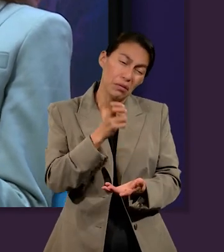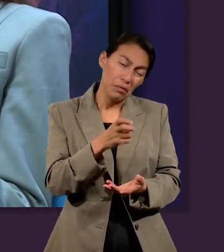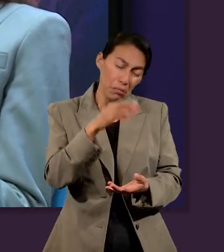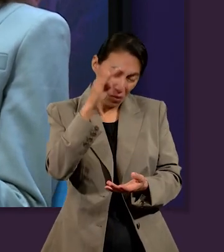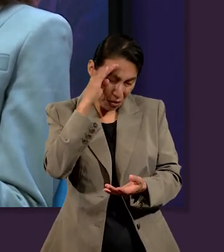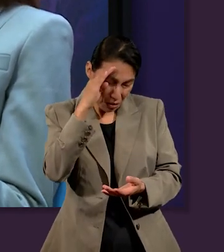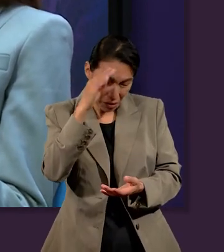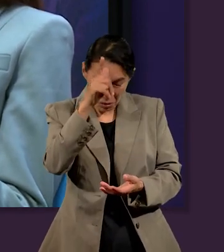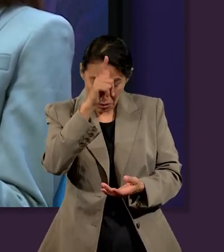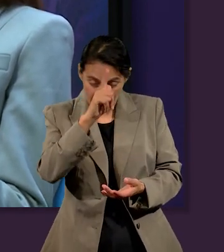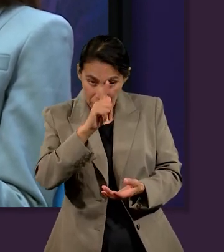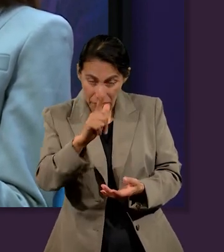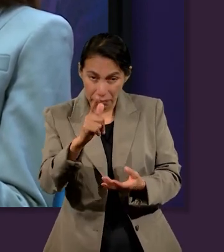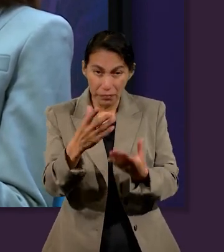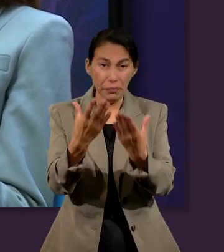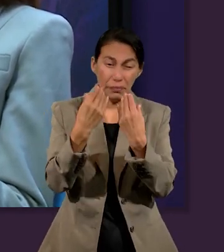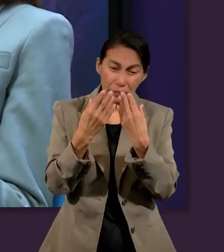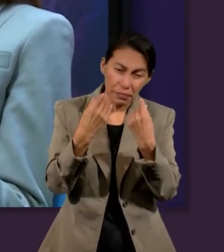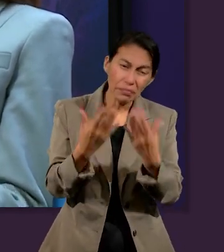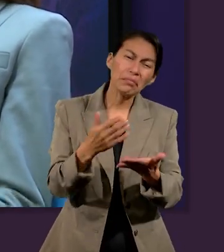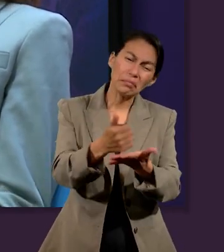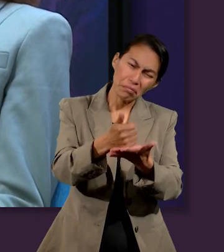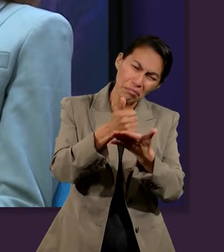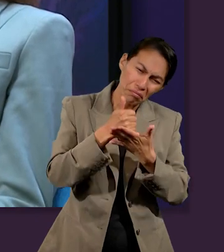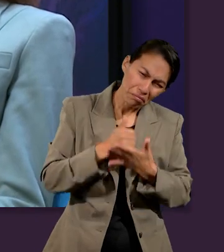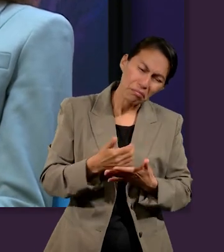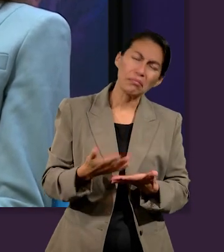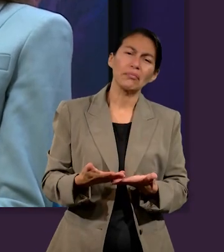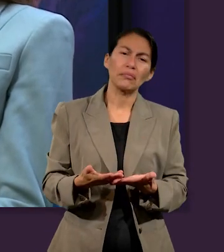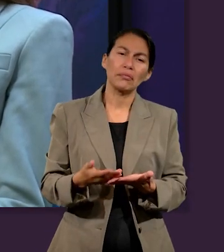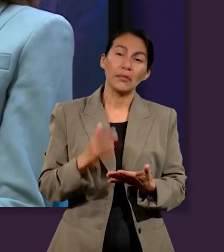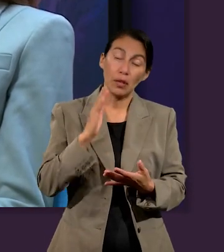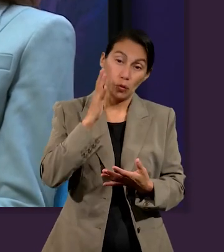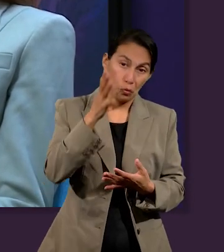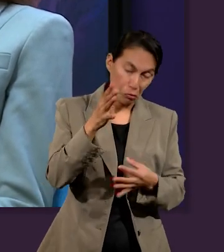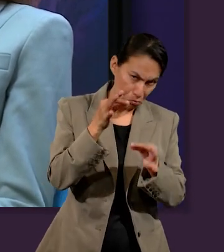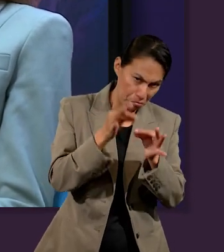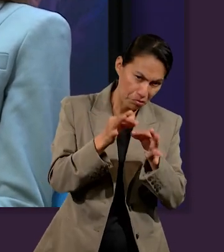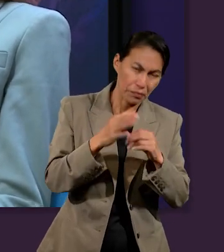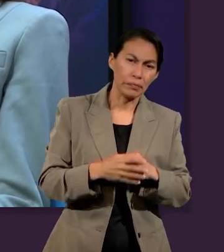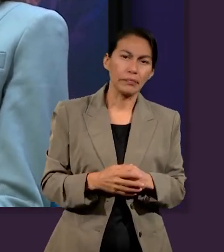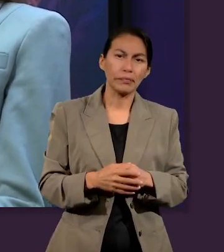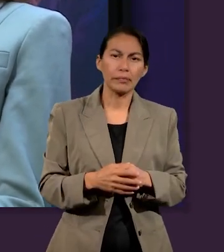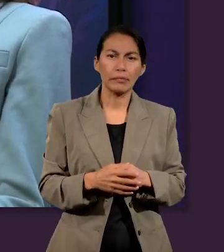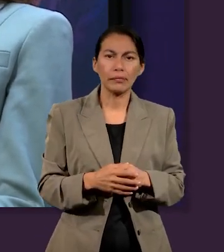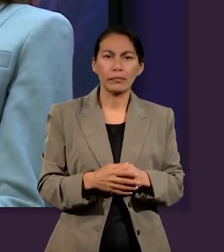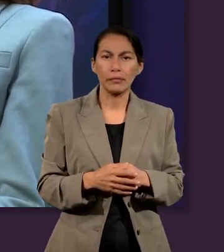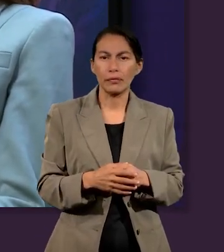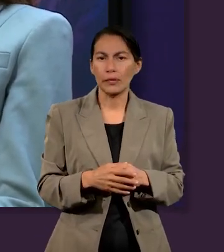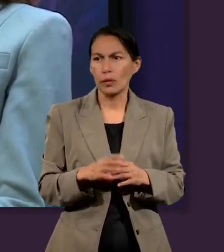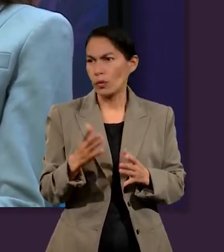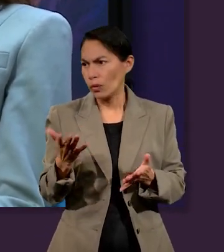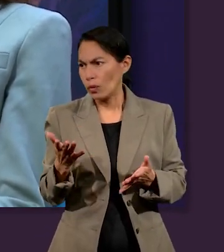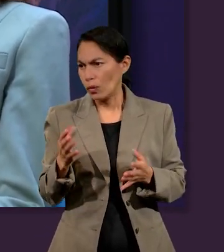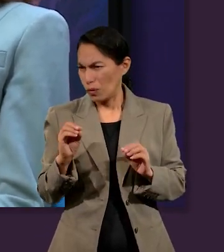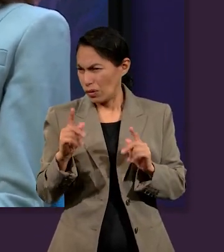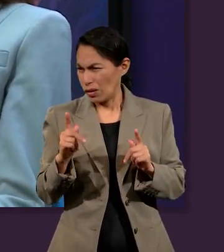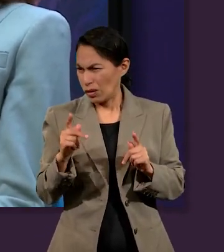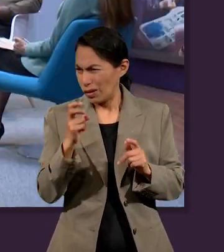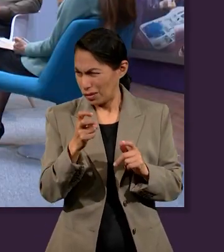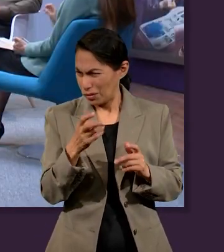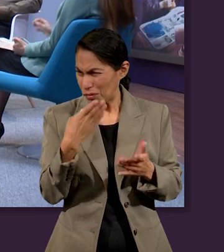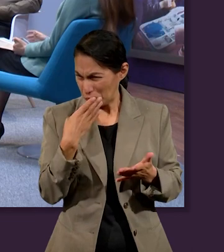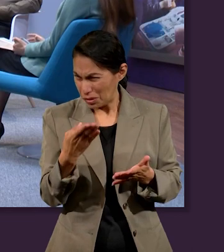porque todavía se les considera familia y por qué sus espíritus podrían influir en los asuntos de los